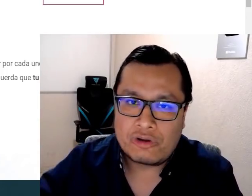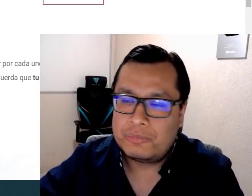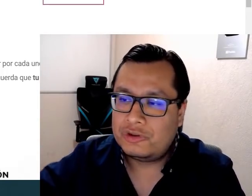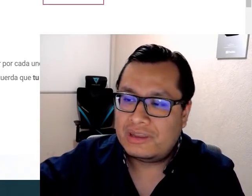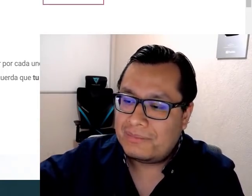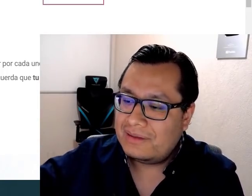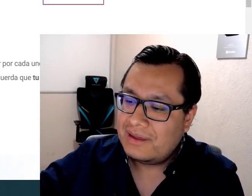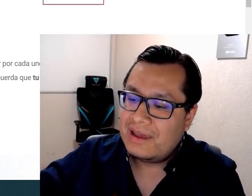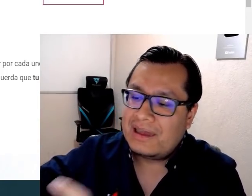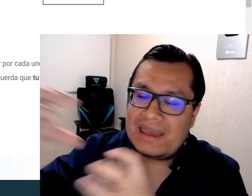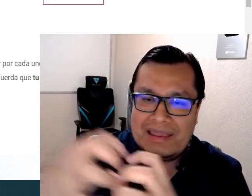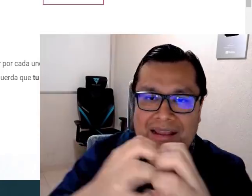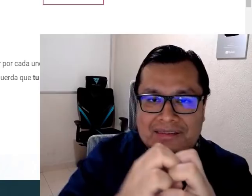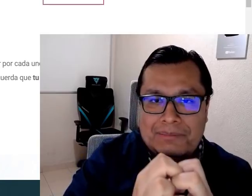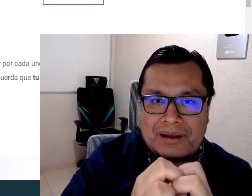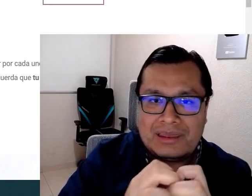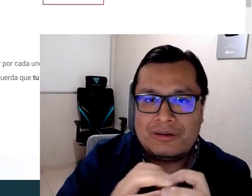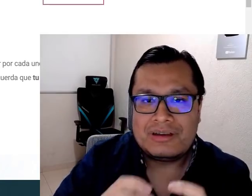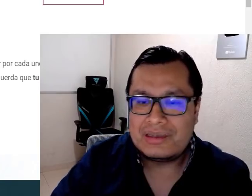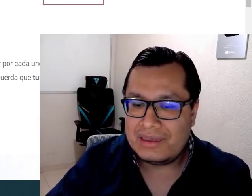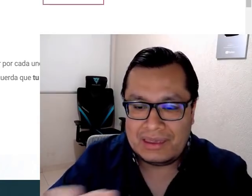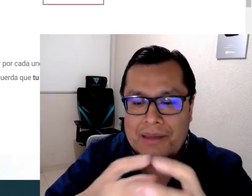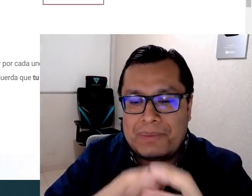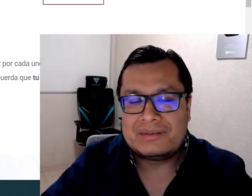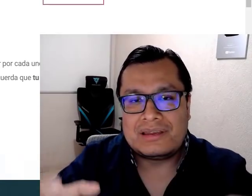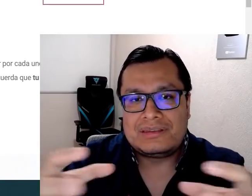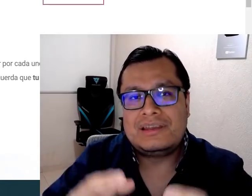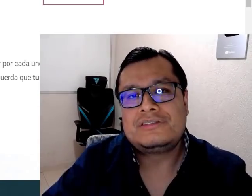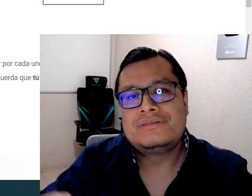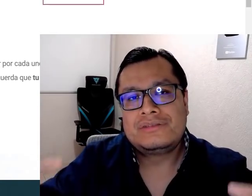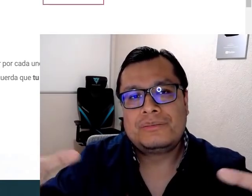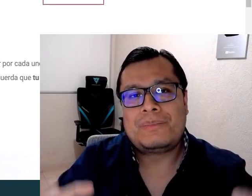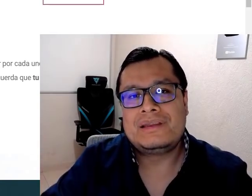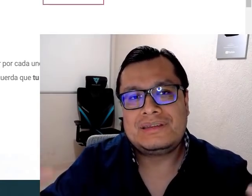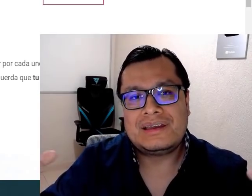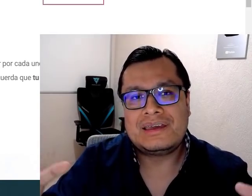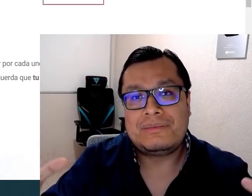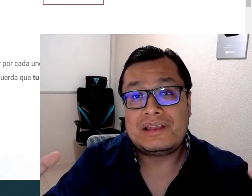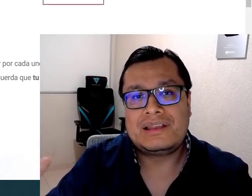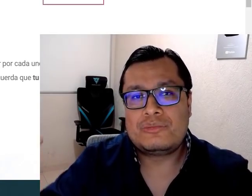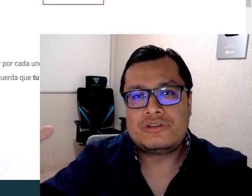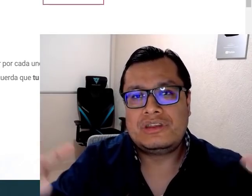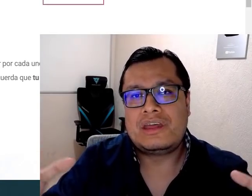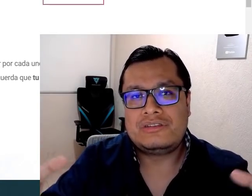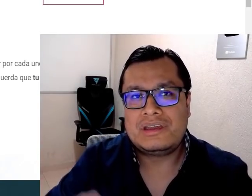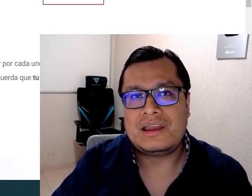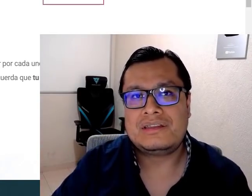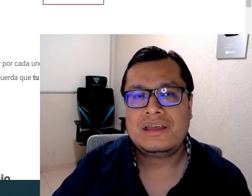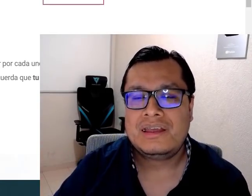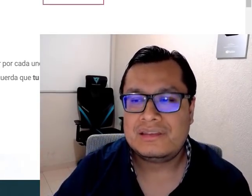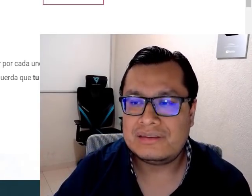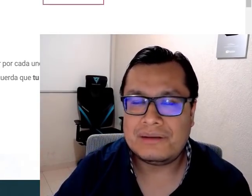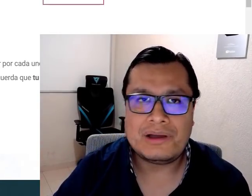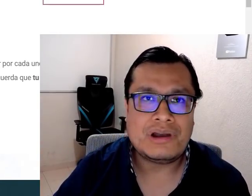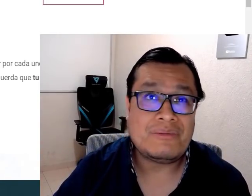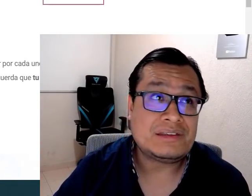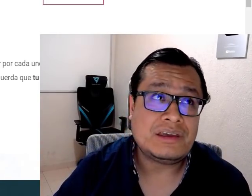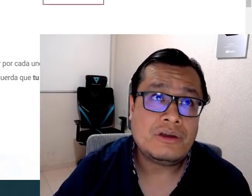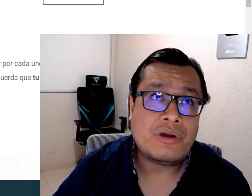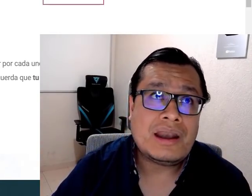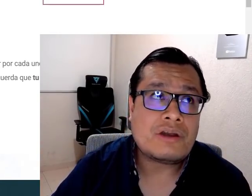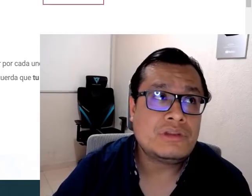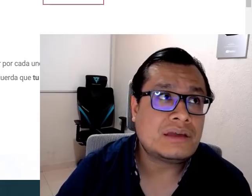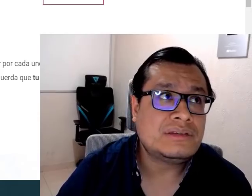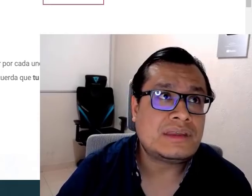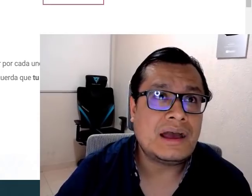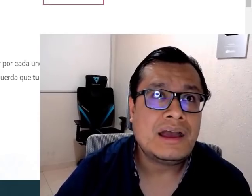parte de la corrupción y demás, generan este partido y empiezan a hacer eso, pareciera que van a ganar mucho dinero si crean desde abajo la base,